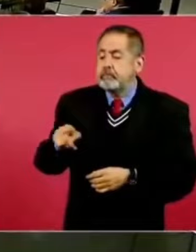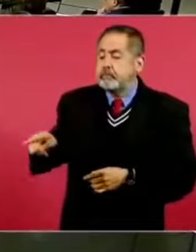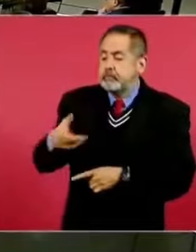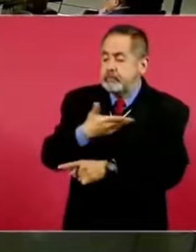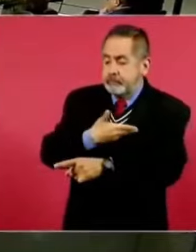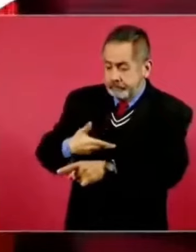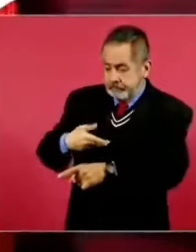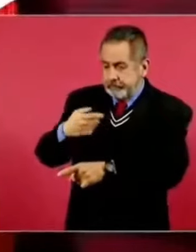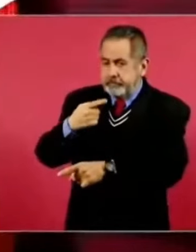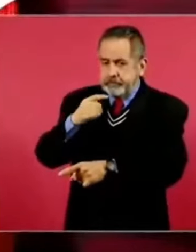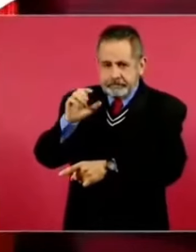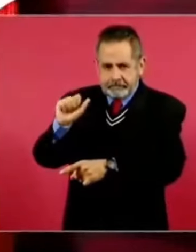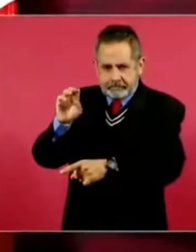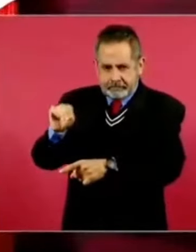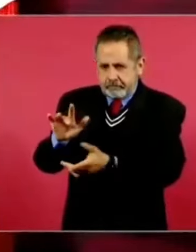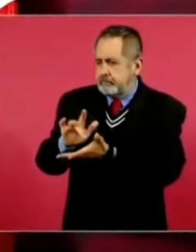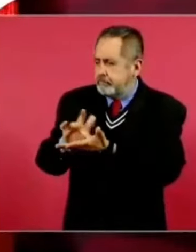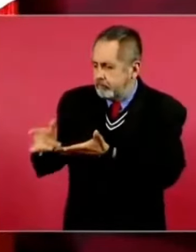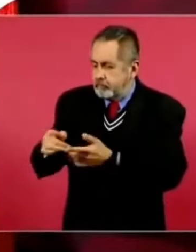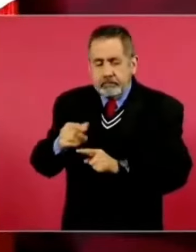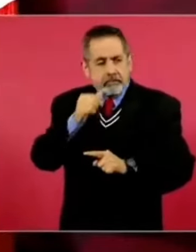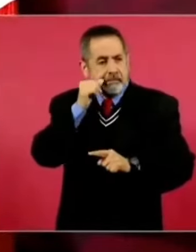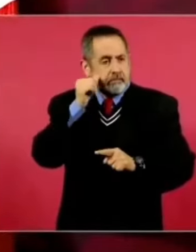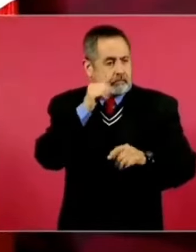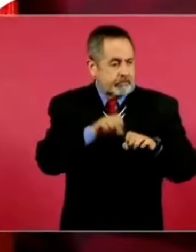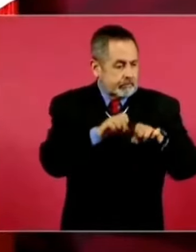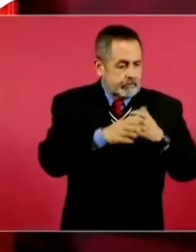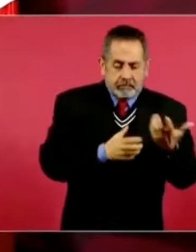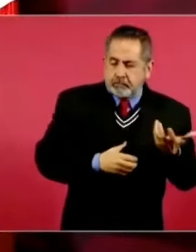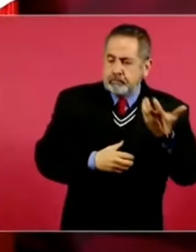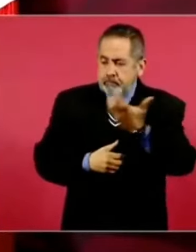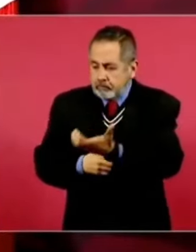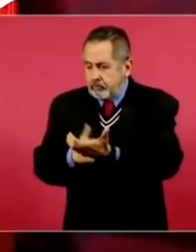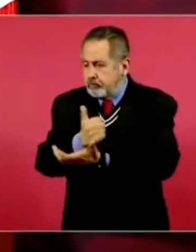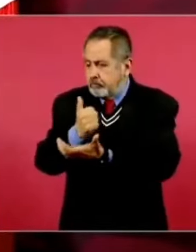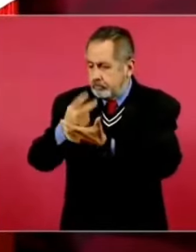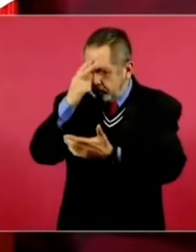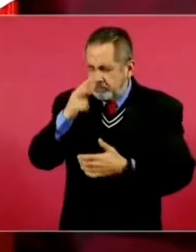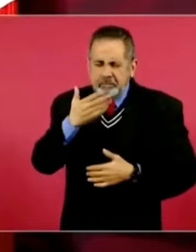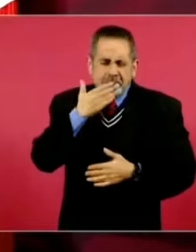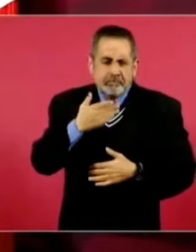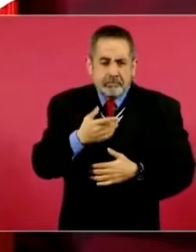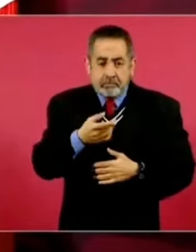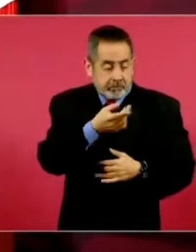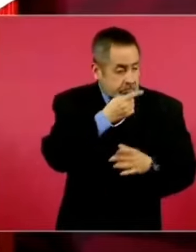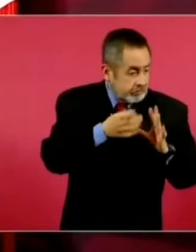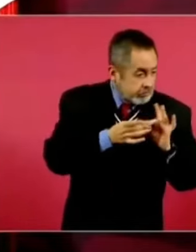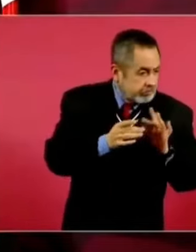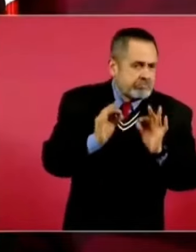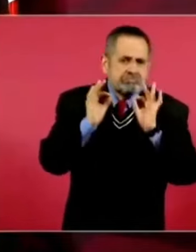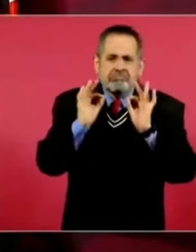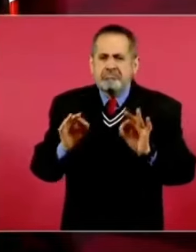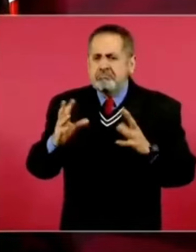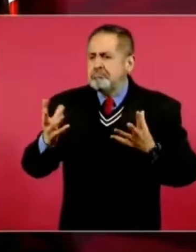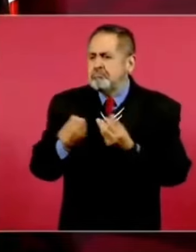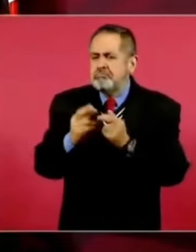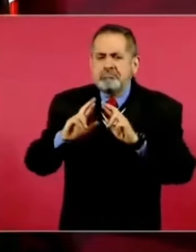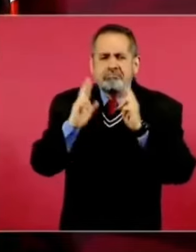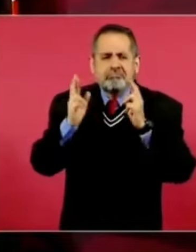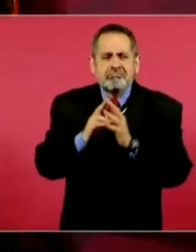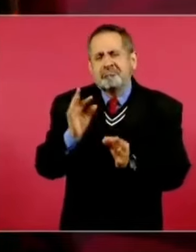mi equipo ayer en la Ciudad de México. Me alegró mucho enterarme del éxito de la reunión,